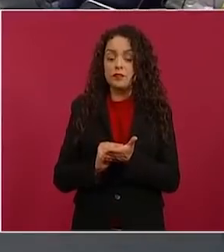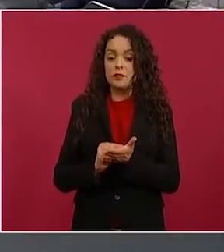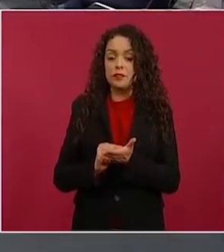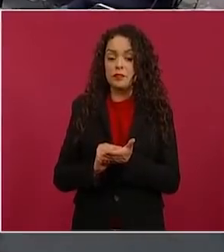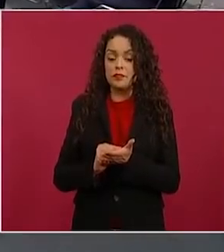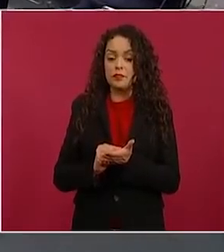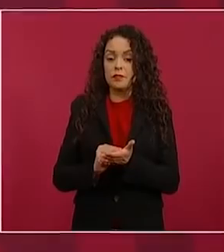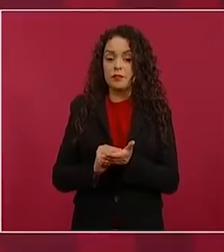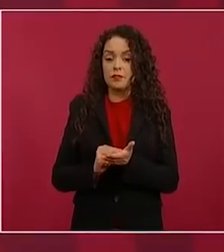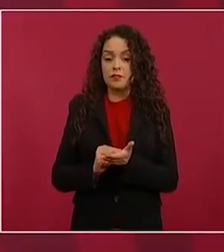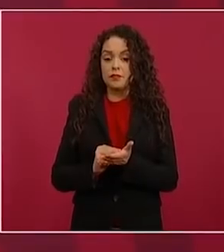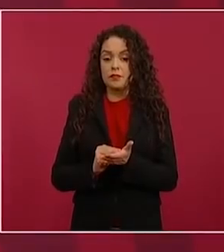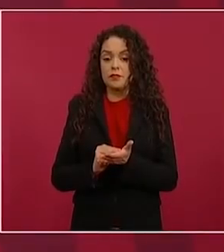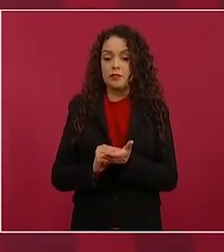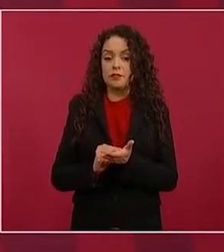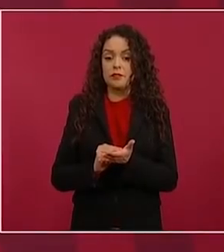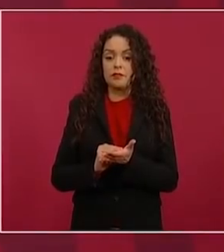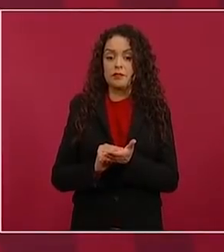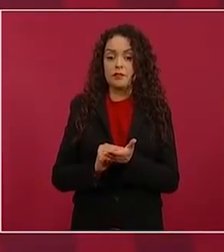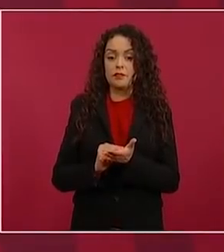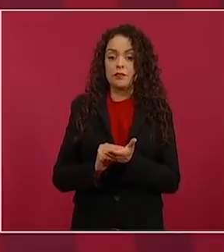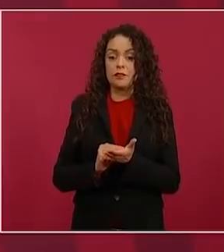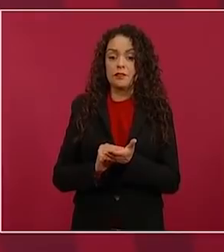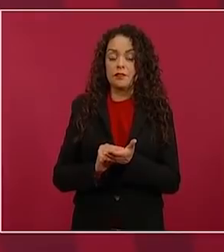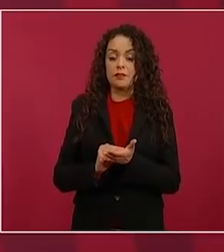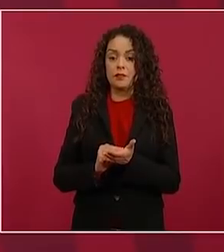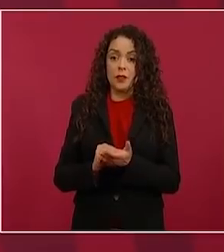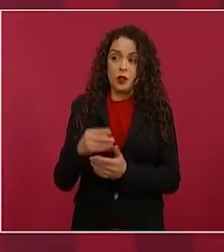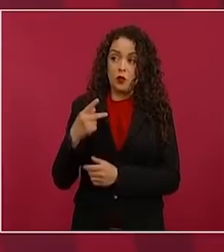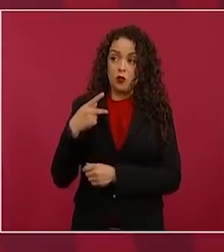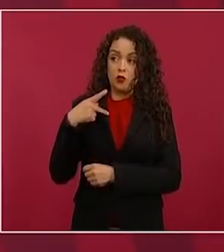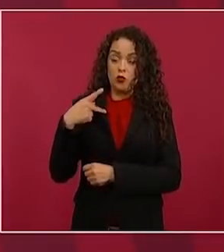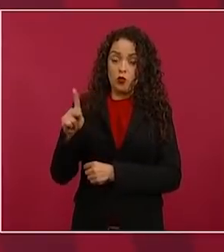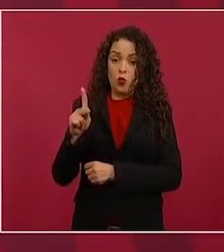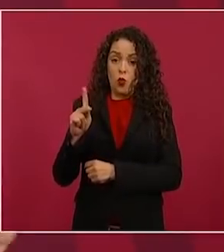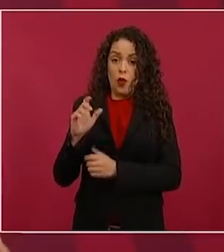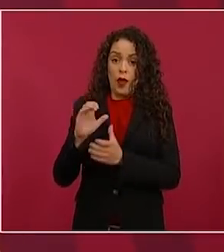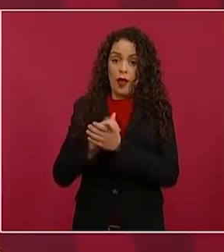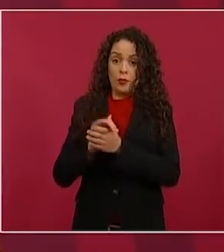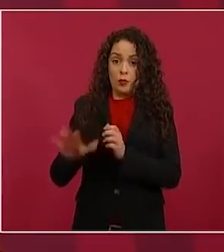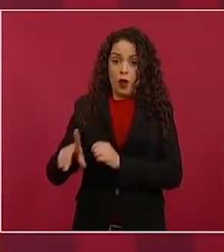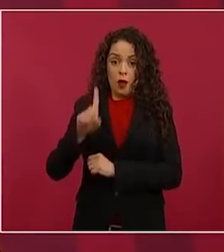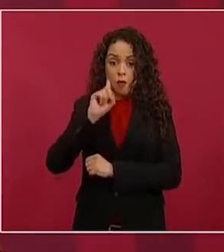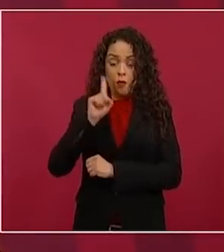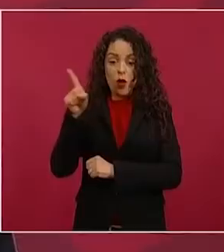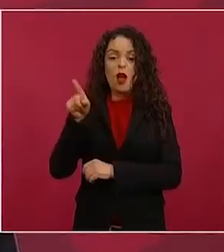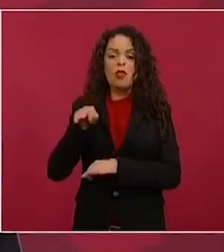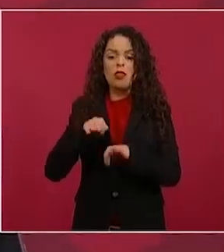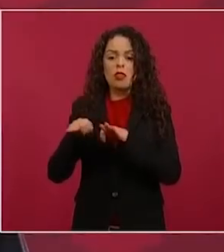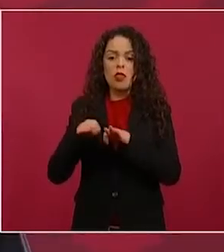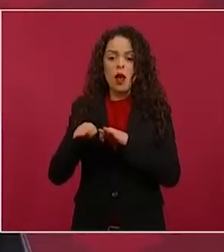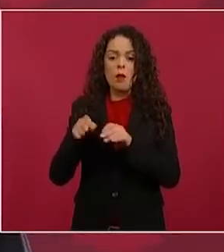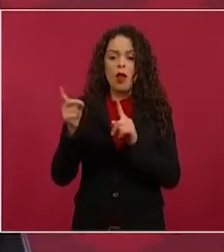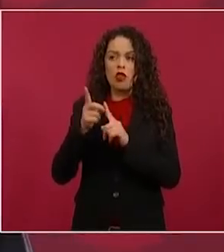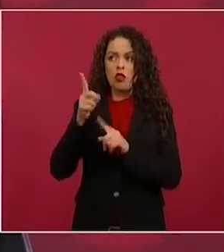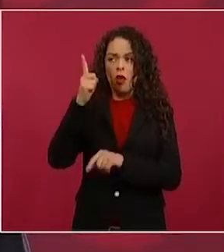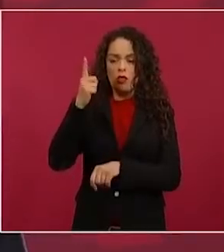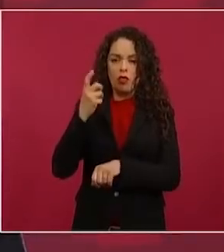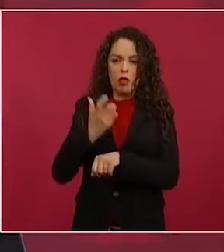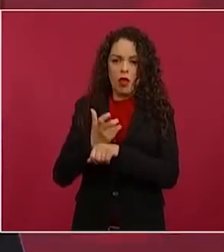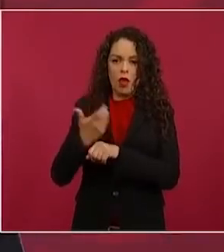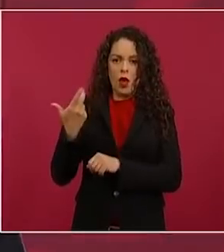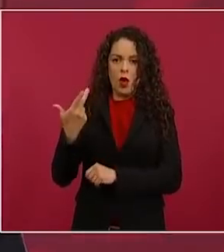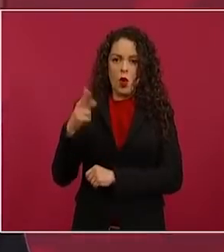su esposa trabajaba en Houston, se van allá